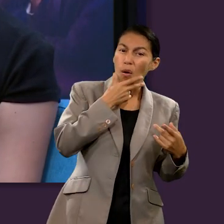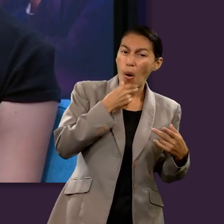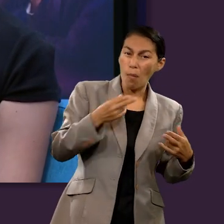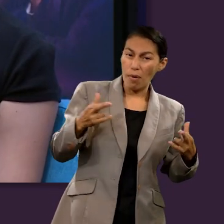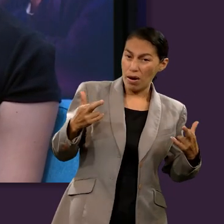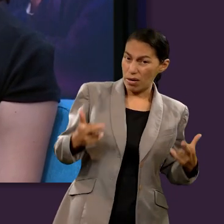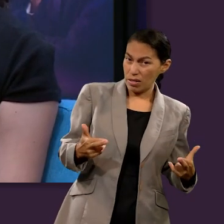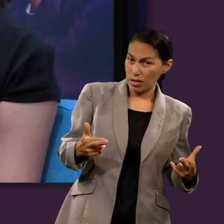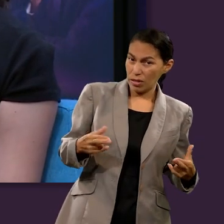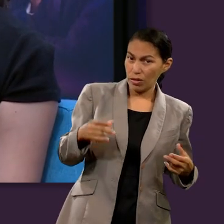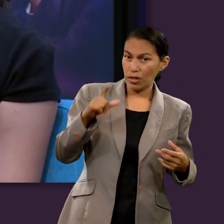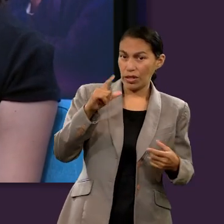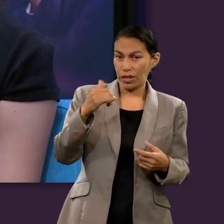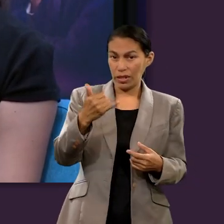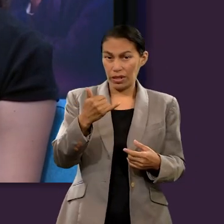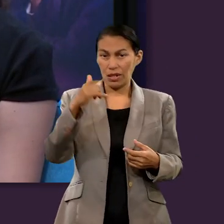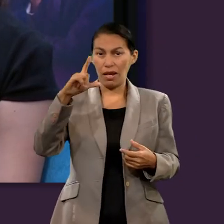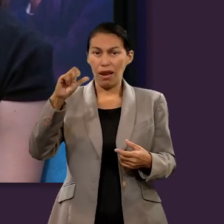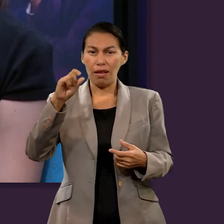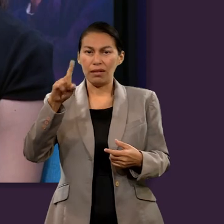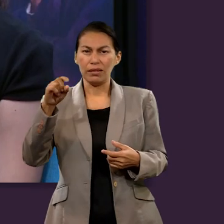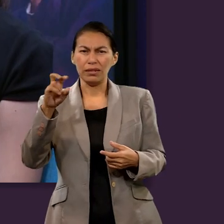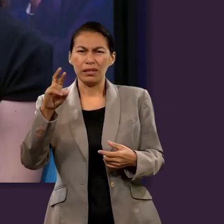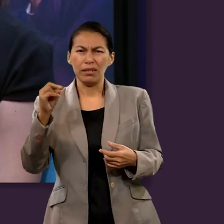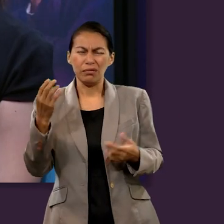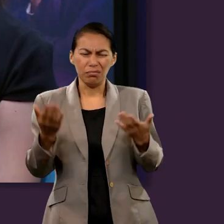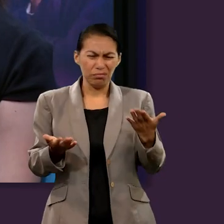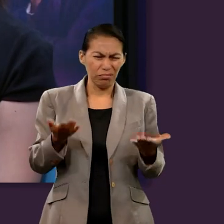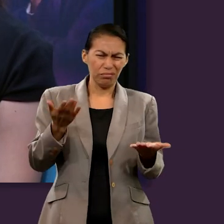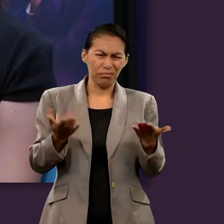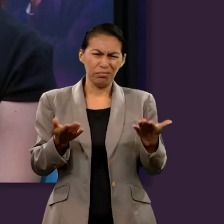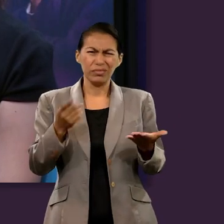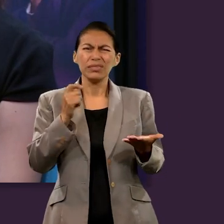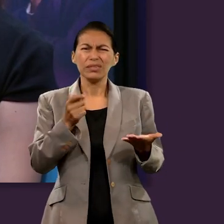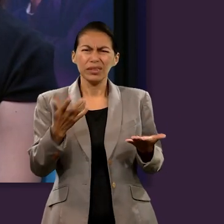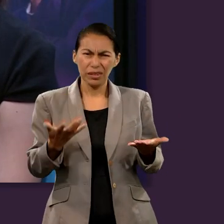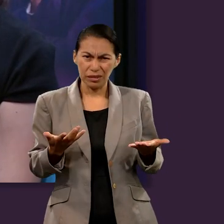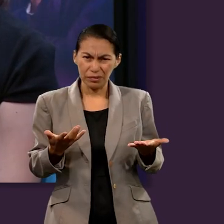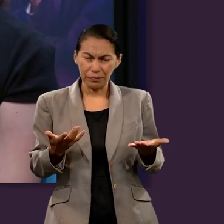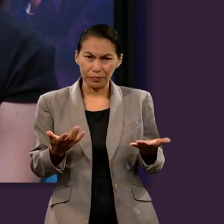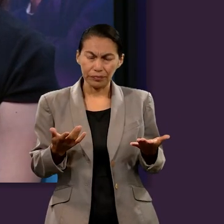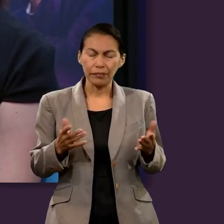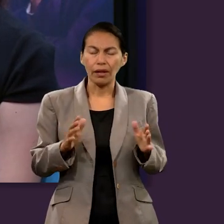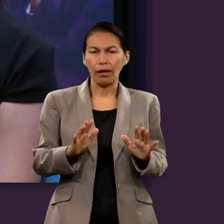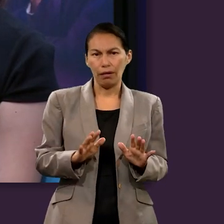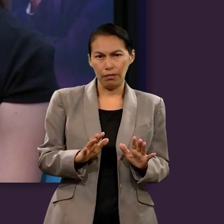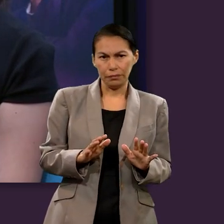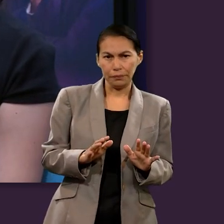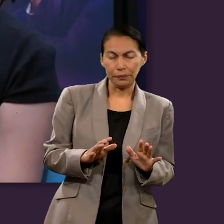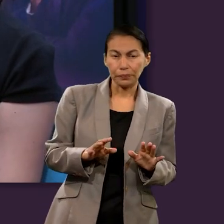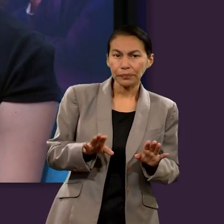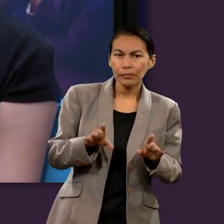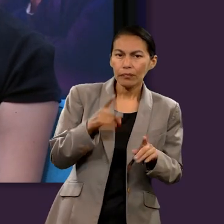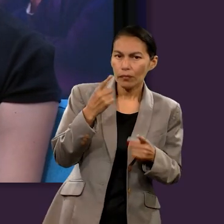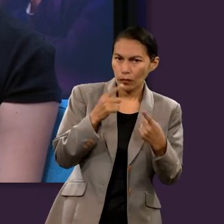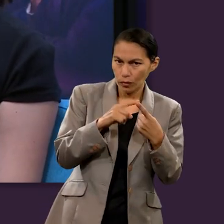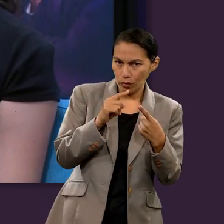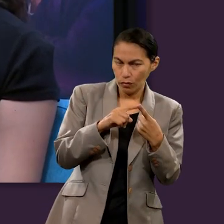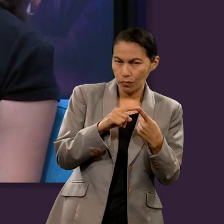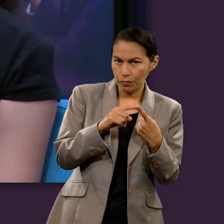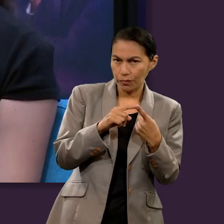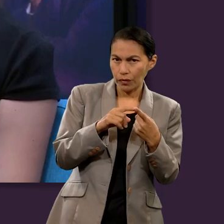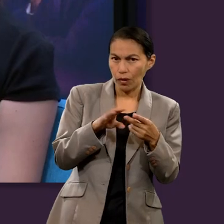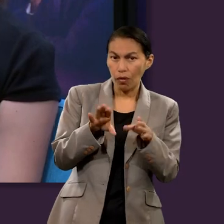¿para qué? ¿Por qué Jesús compartió esta parábola del rico y Lázaro? ¿Cuál era el propósito? Y podemos señalar dos.